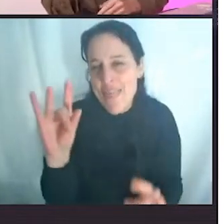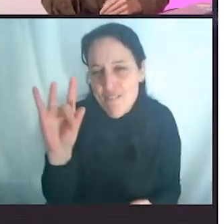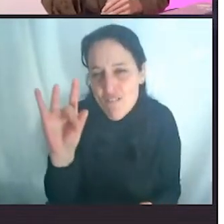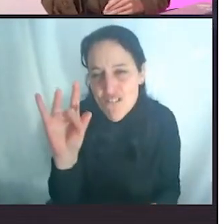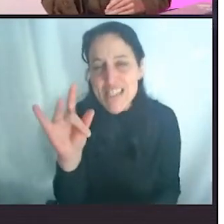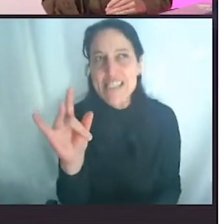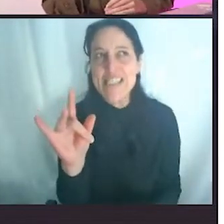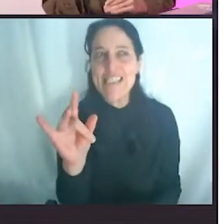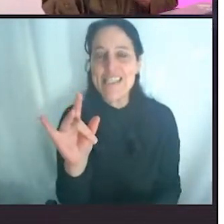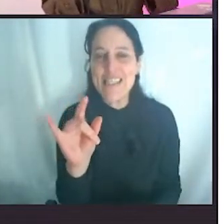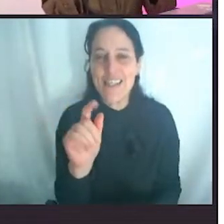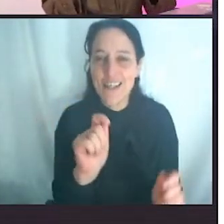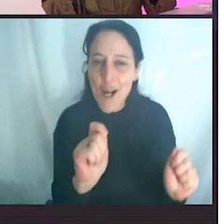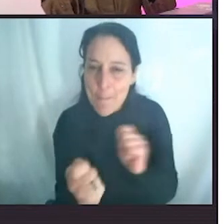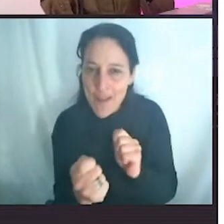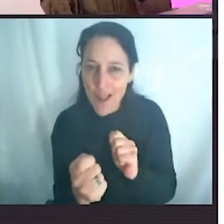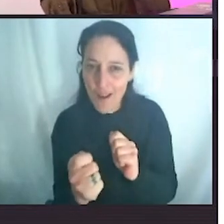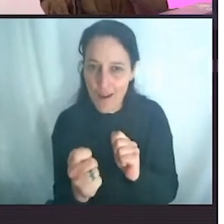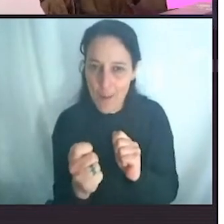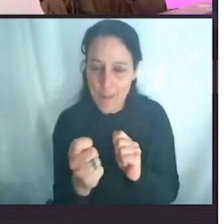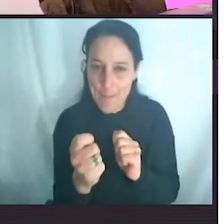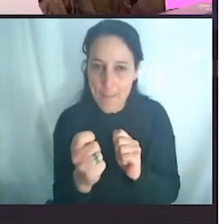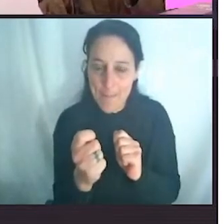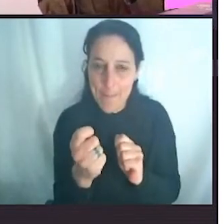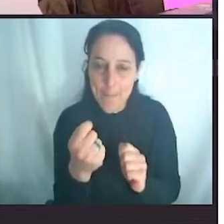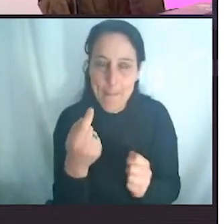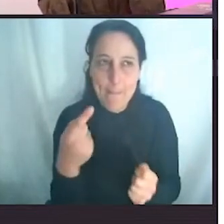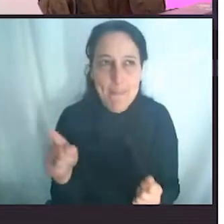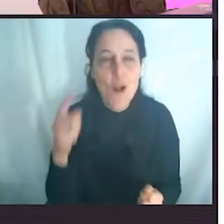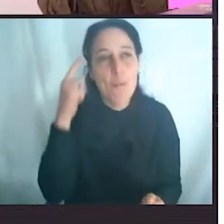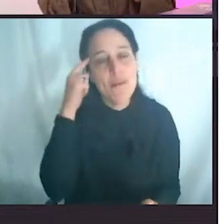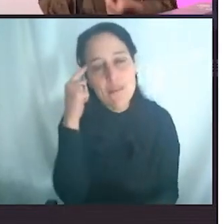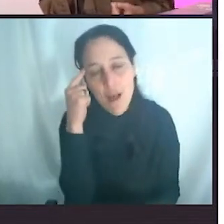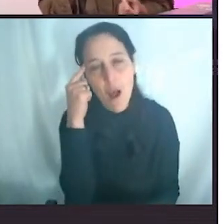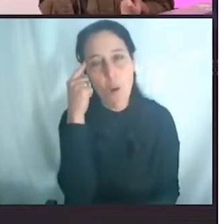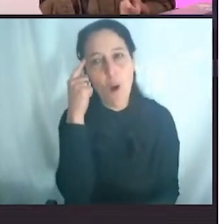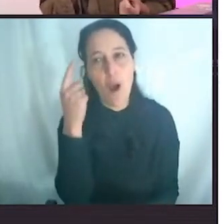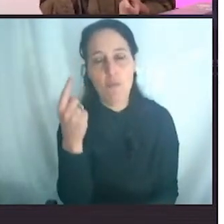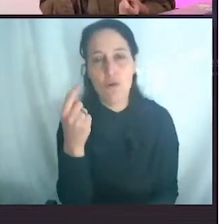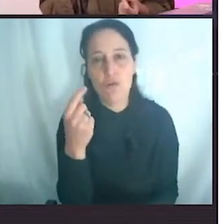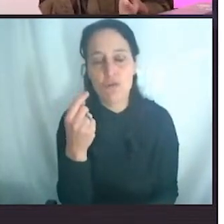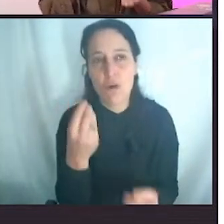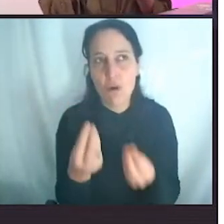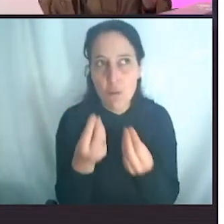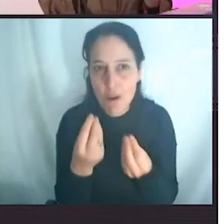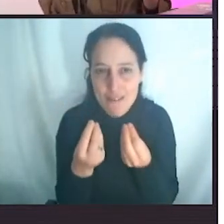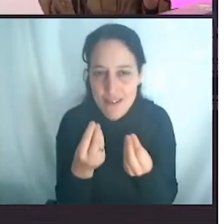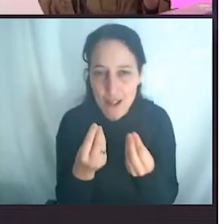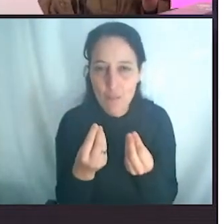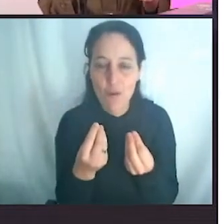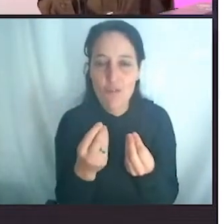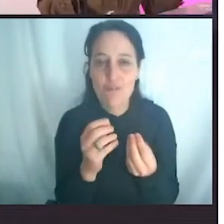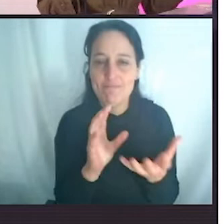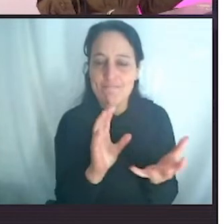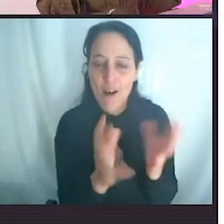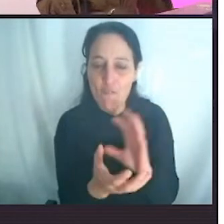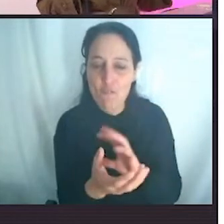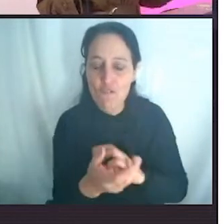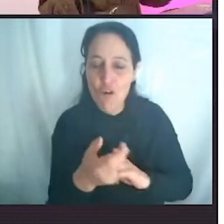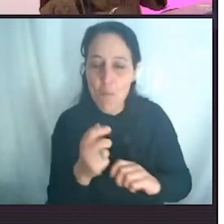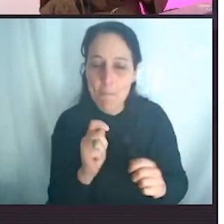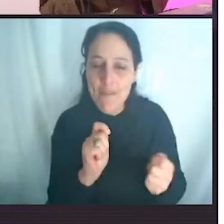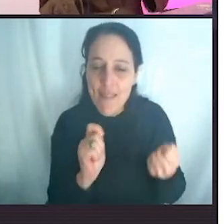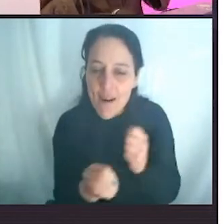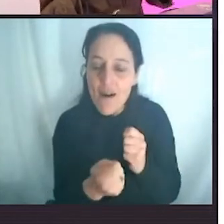por una alternativa. Pero empezamos a pensar y a preguntarnos, ¿cómo podemos hacer para dar vuelta a ese incentivo? ¿Cómo podemos hacer para que los